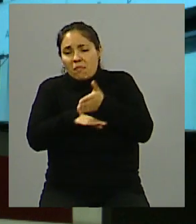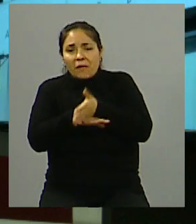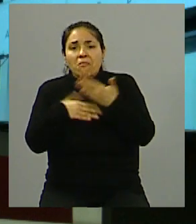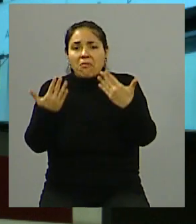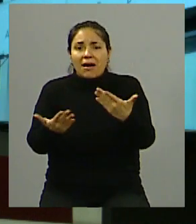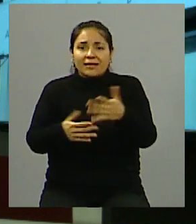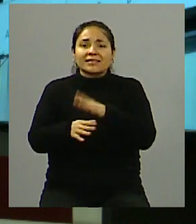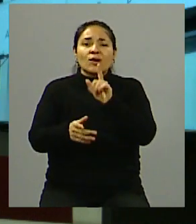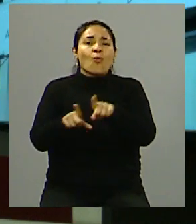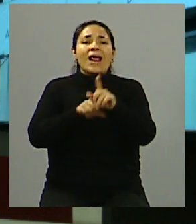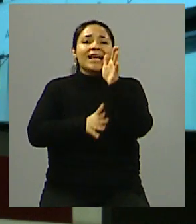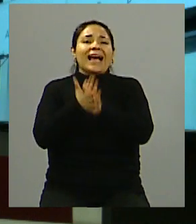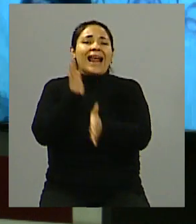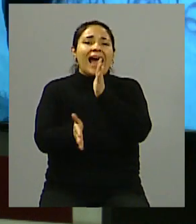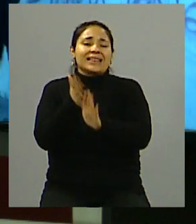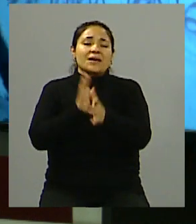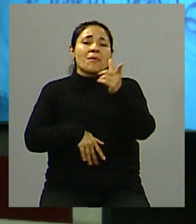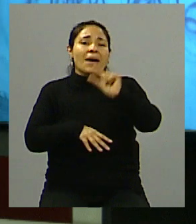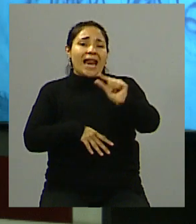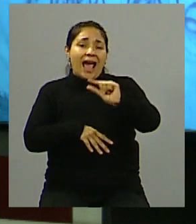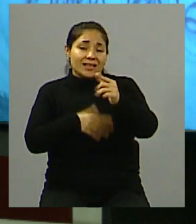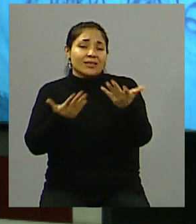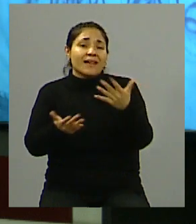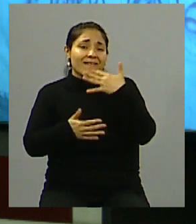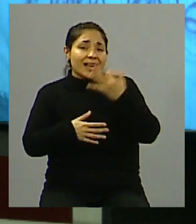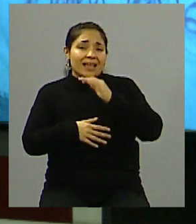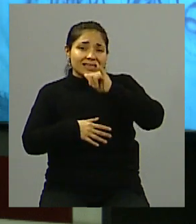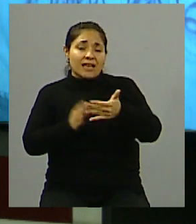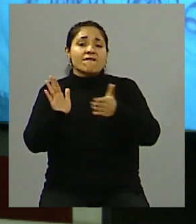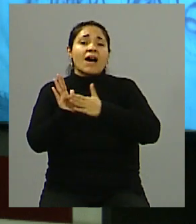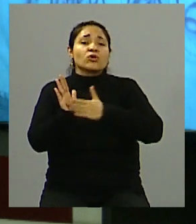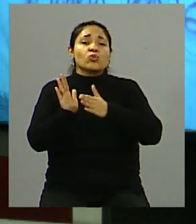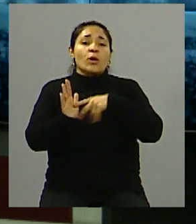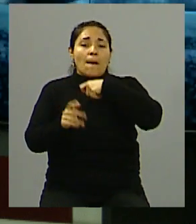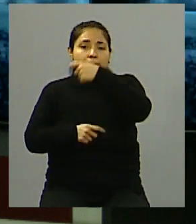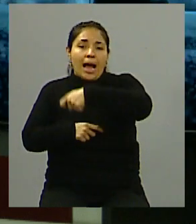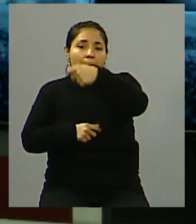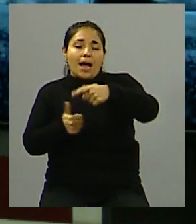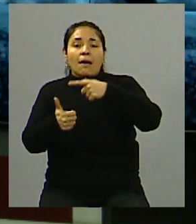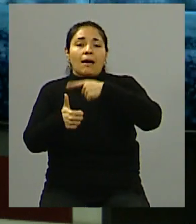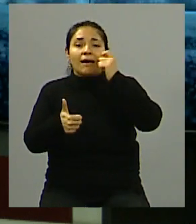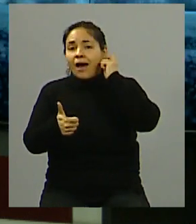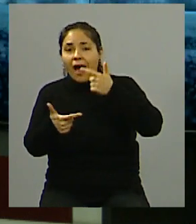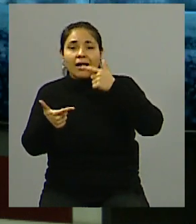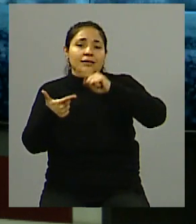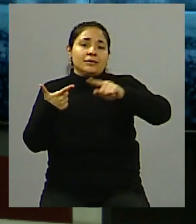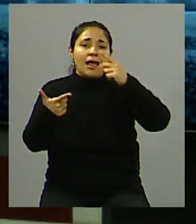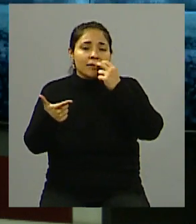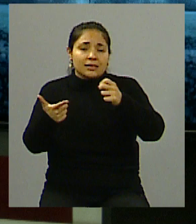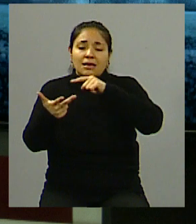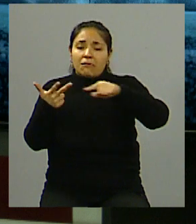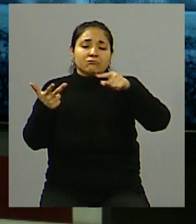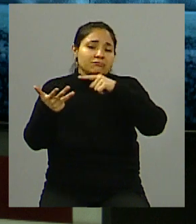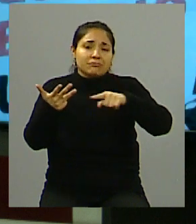prácticamente es gratis porque, bueno, como tiene un costo muy bajo. real que dentro de las facturas, de las tarifas que pagamos a fin de mes, la tarifa del agua siempre es más baja.